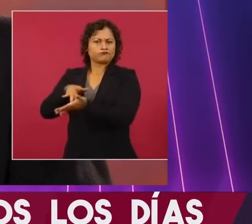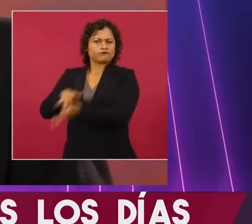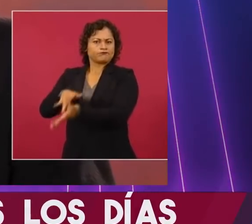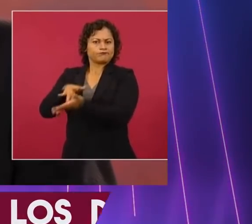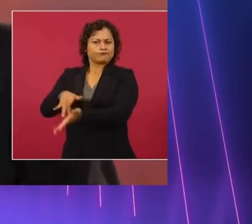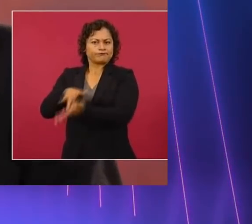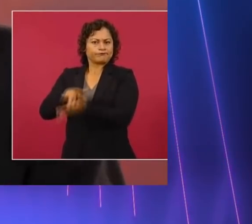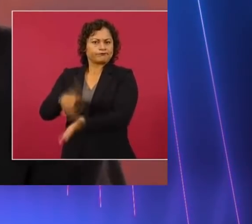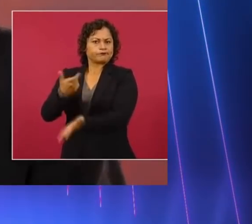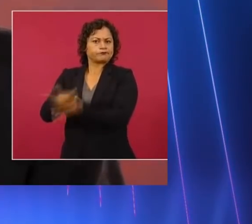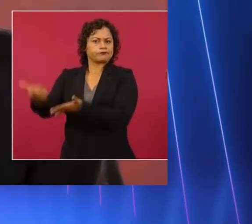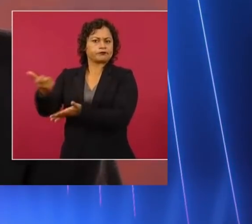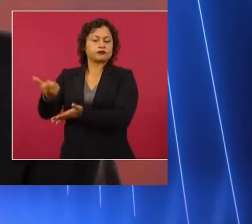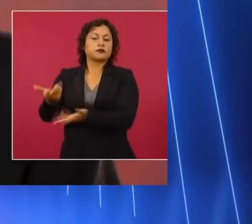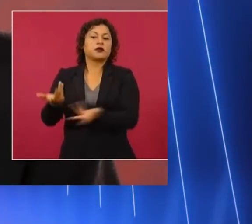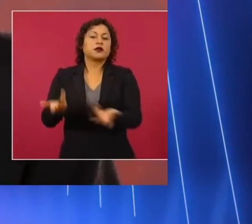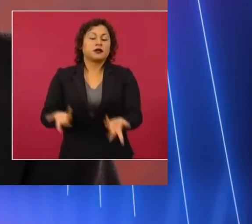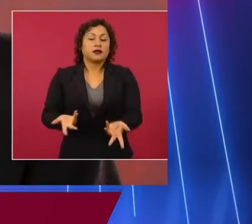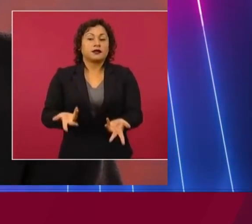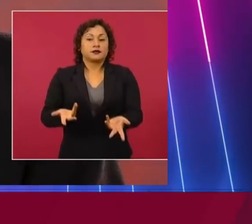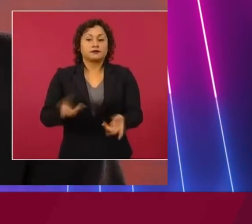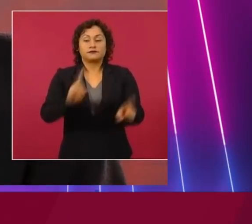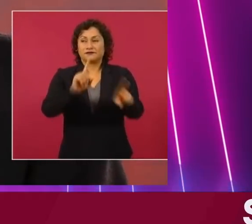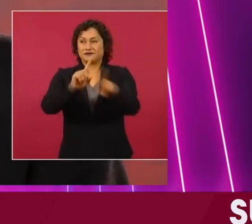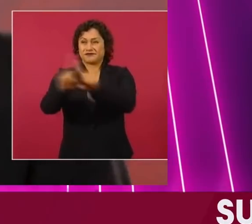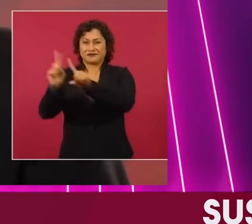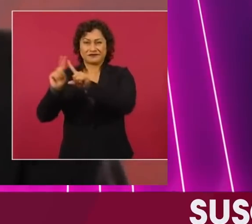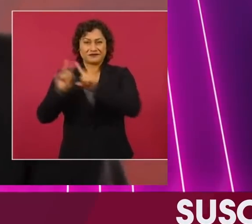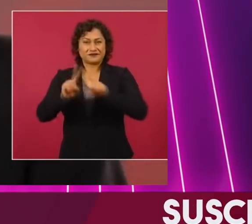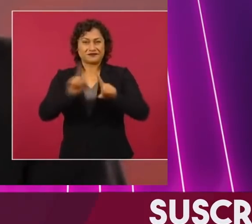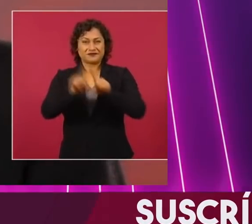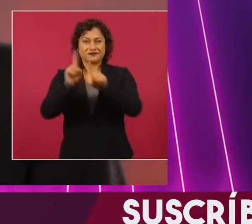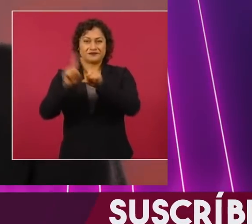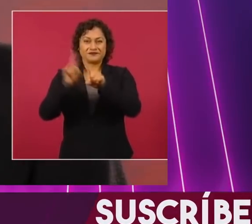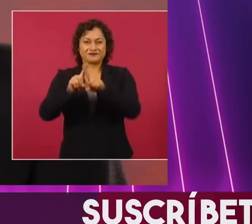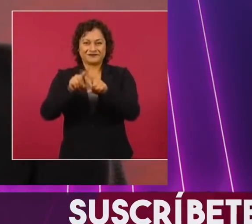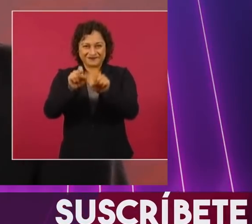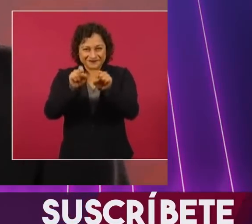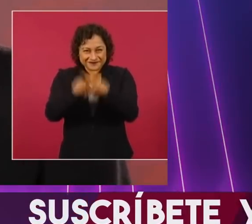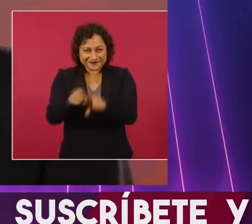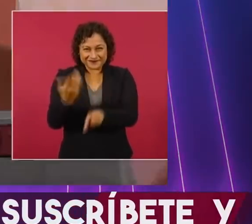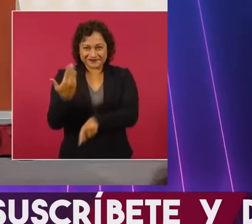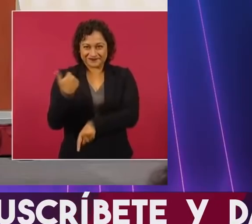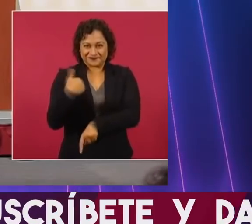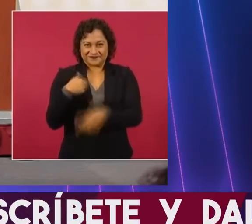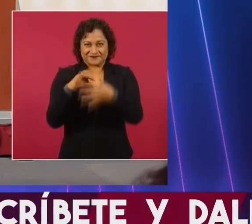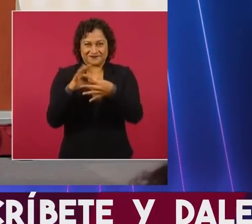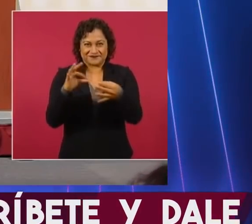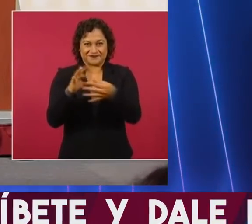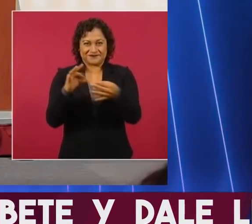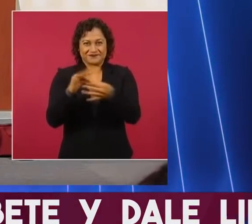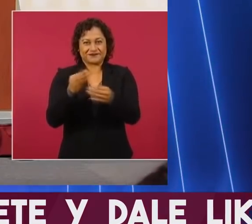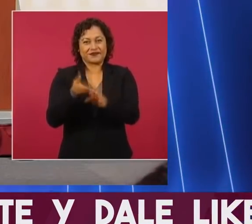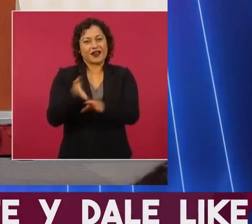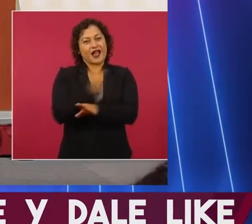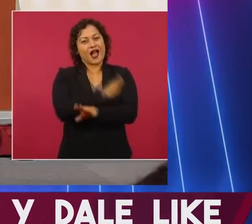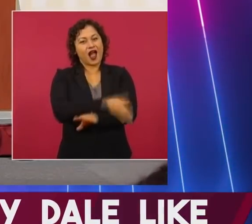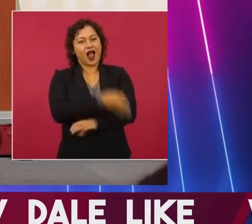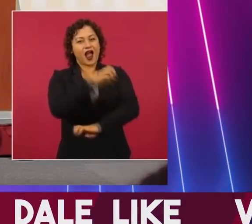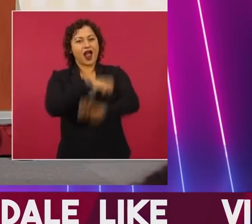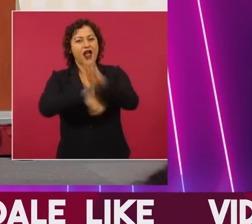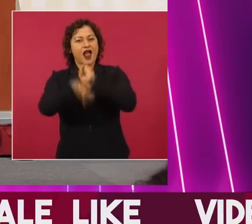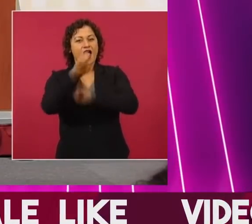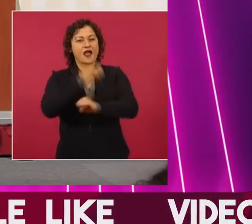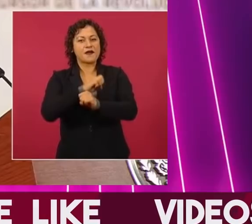Todos los que pues no pagaban impuestos y hacían jugosos negocios al